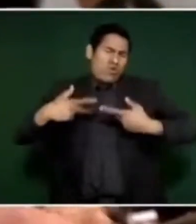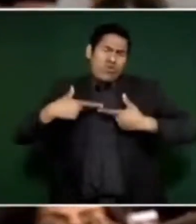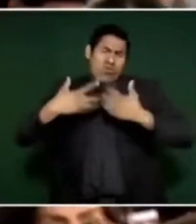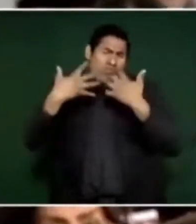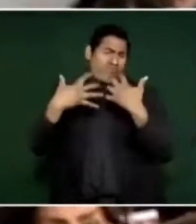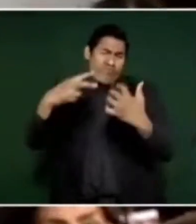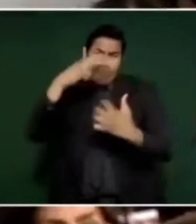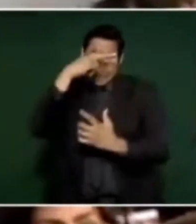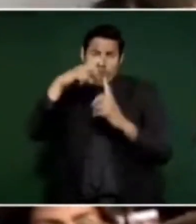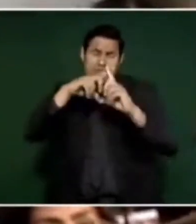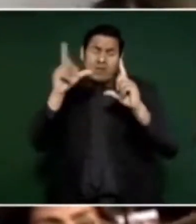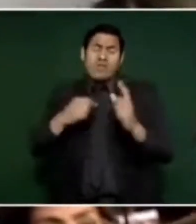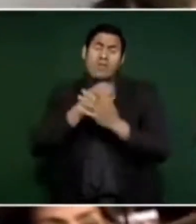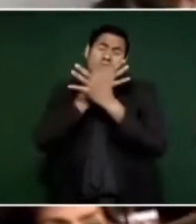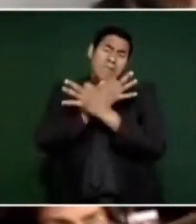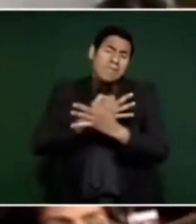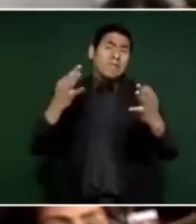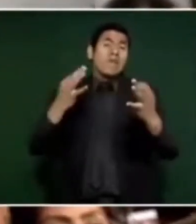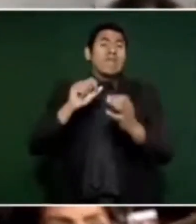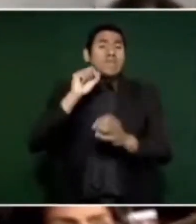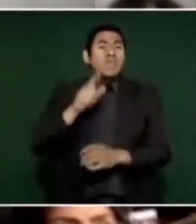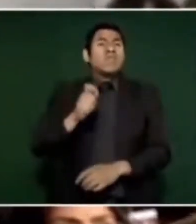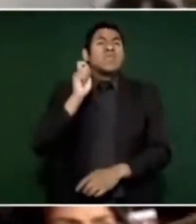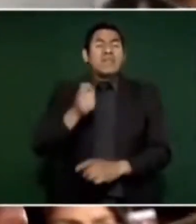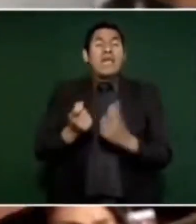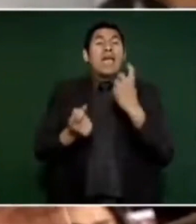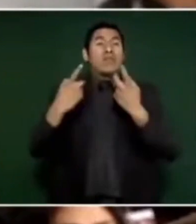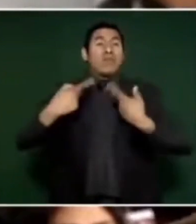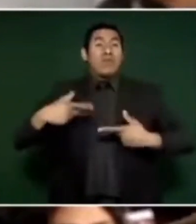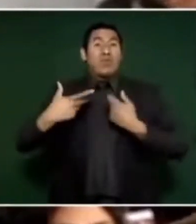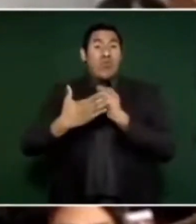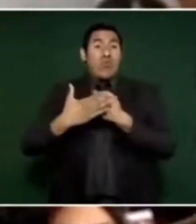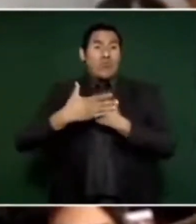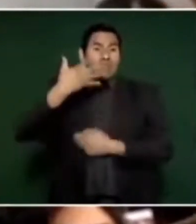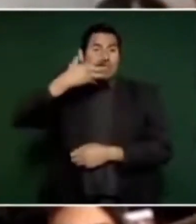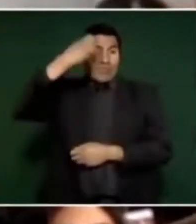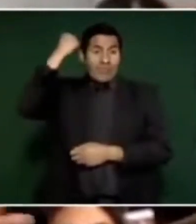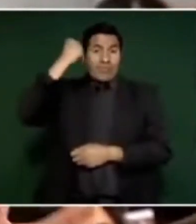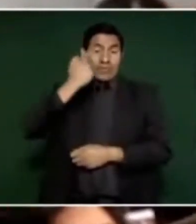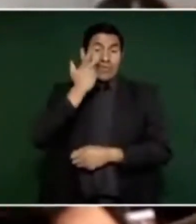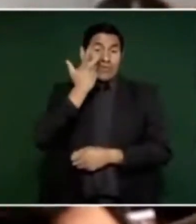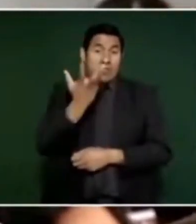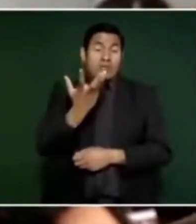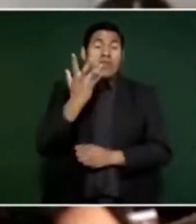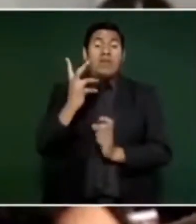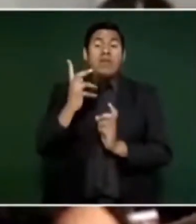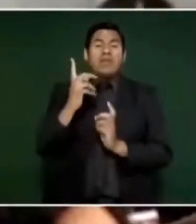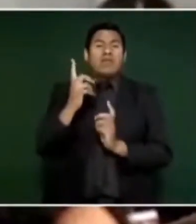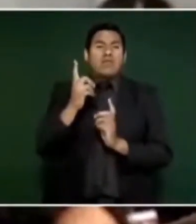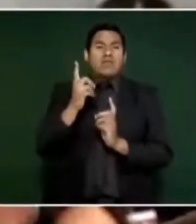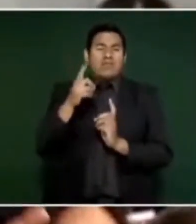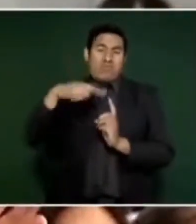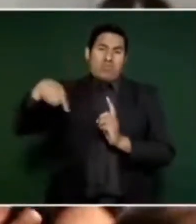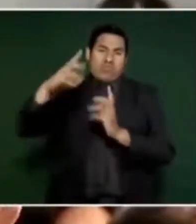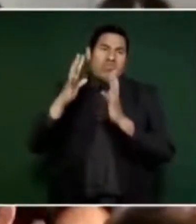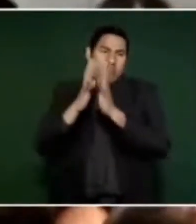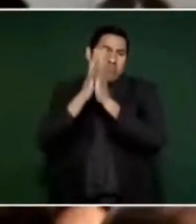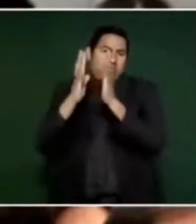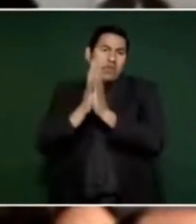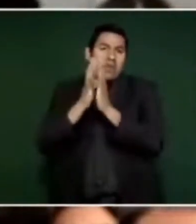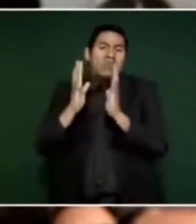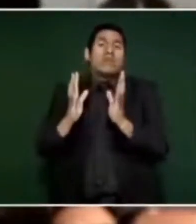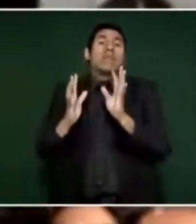como a las personas que están concursando. ¿Por qué? Porque al fin y al cabo, pues siempre cuando la encuesta